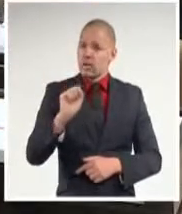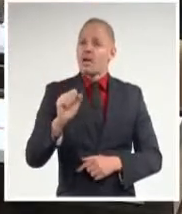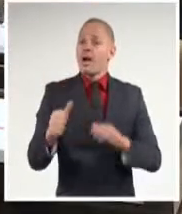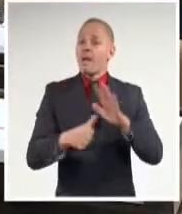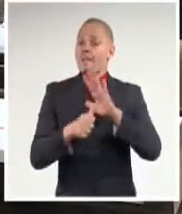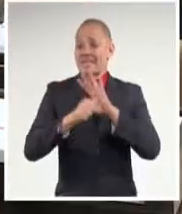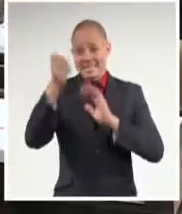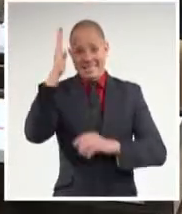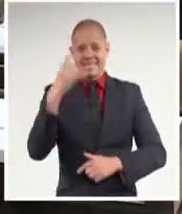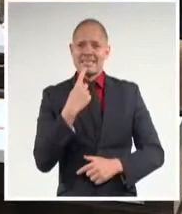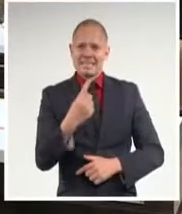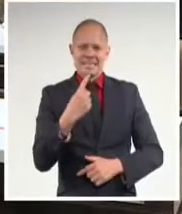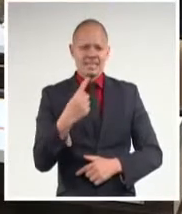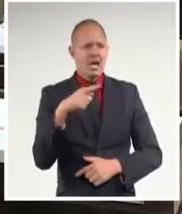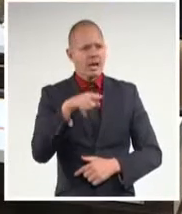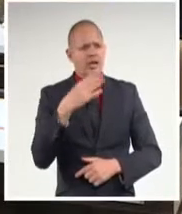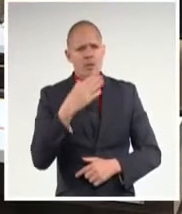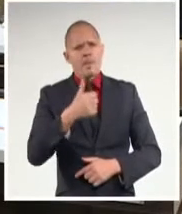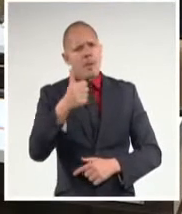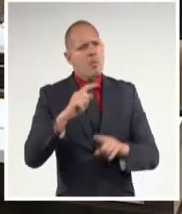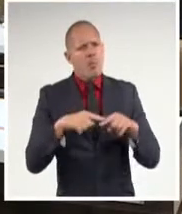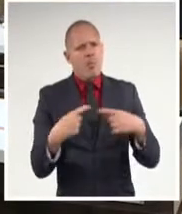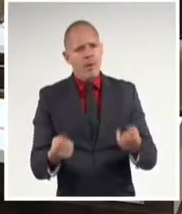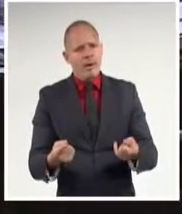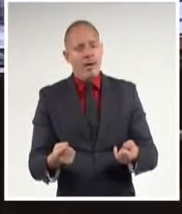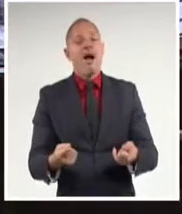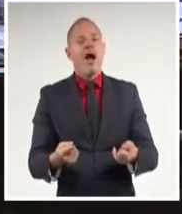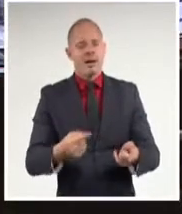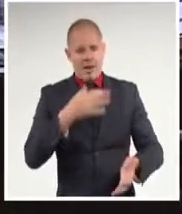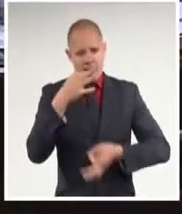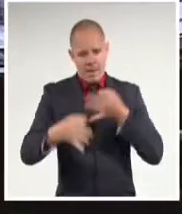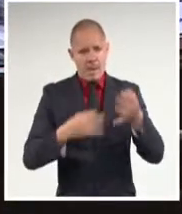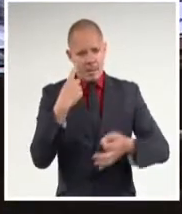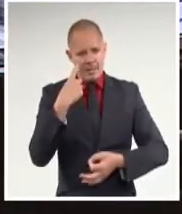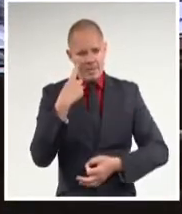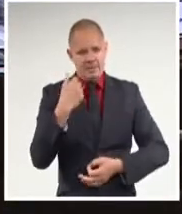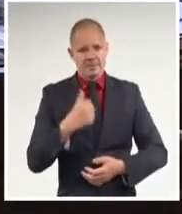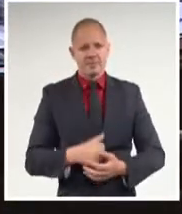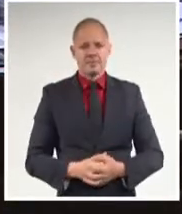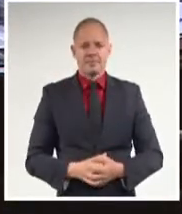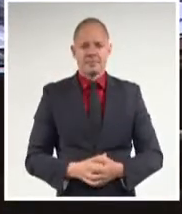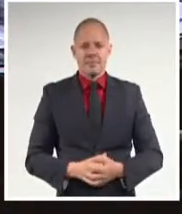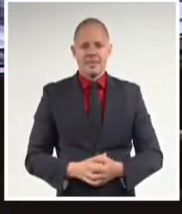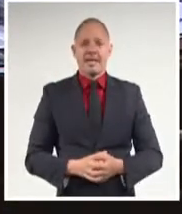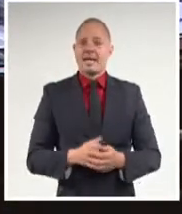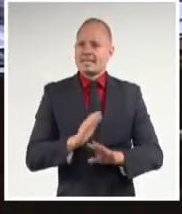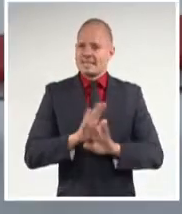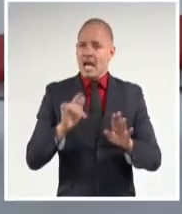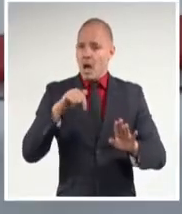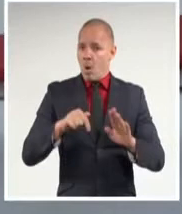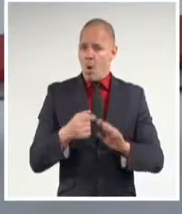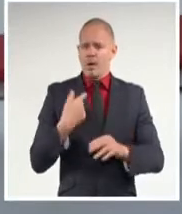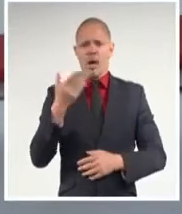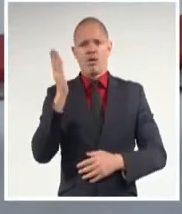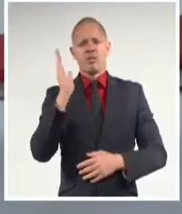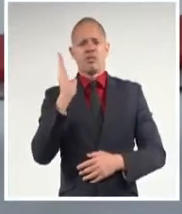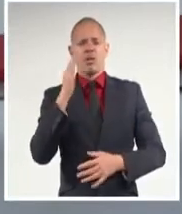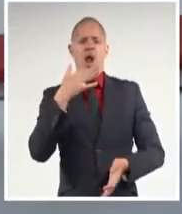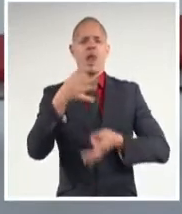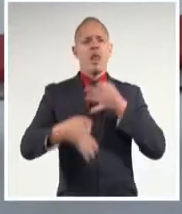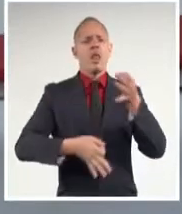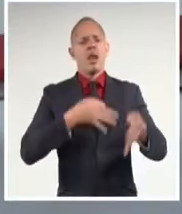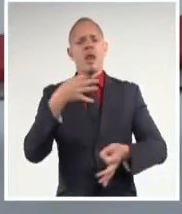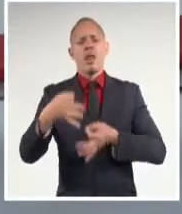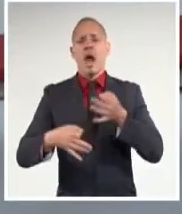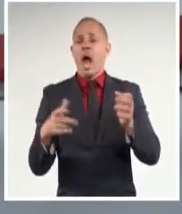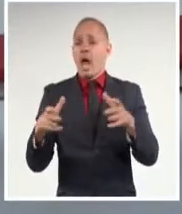Comité Central del Partido Comunista de Cuba y presidente de la República, Miguel Díaz Canel Bermúdez, al intervenir en los debates del tercer pleno del